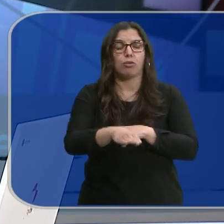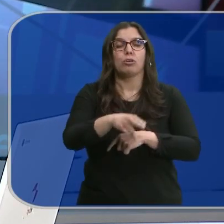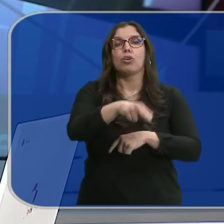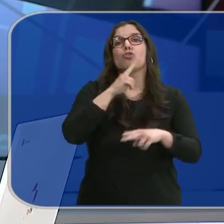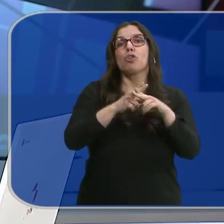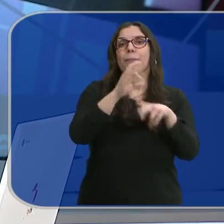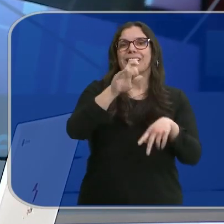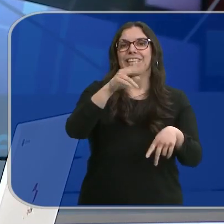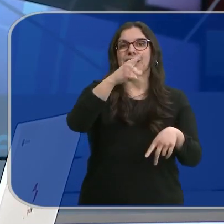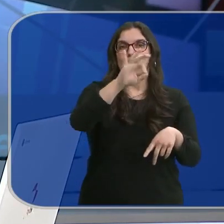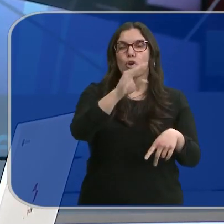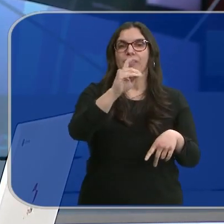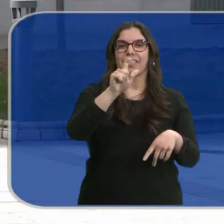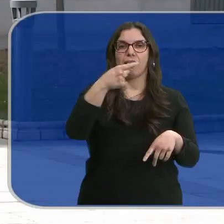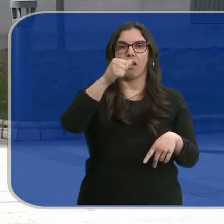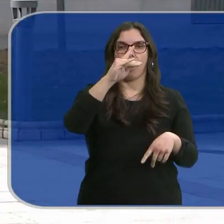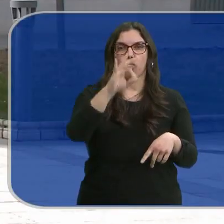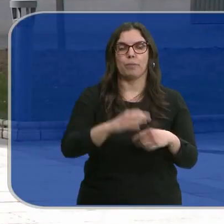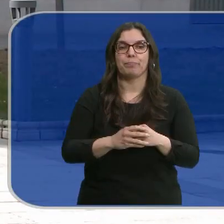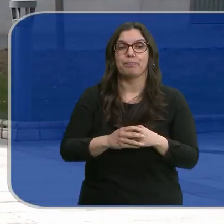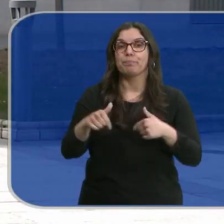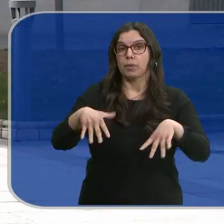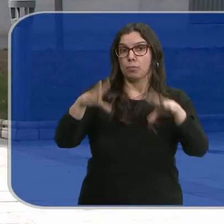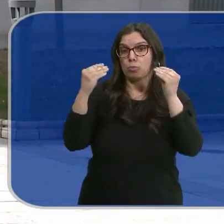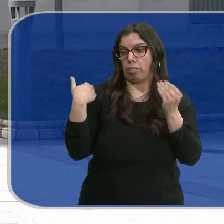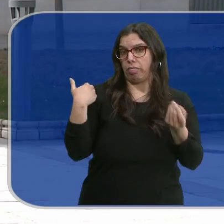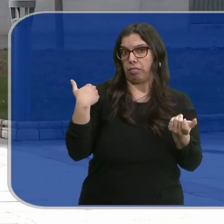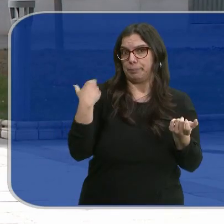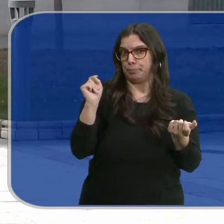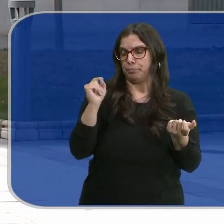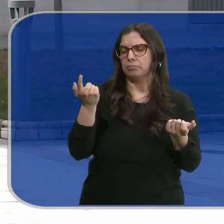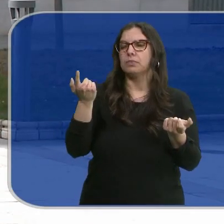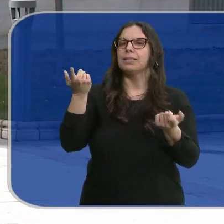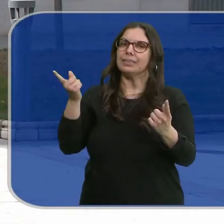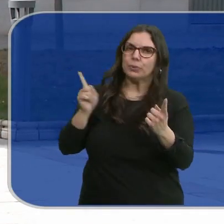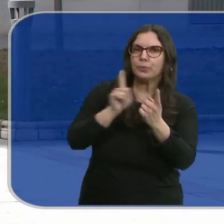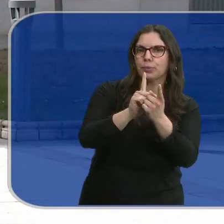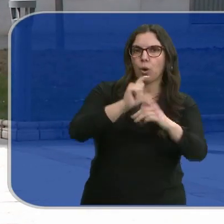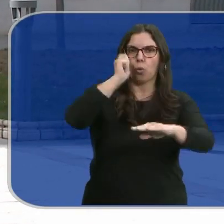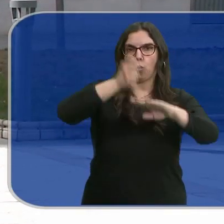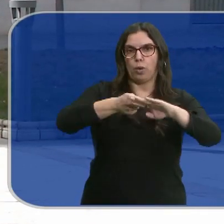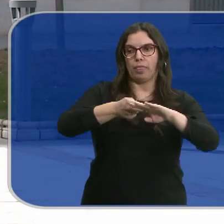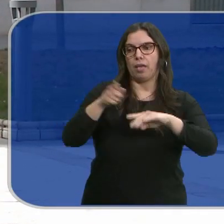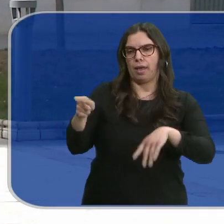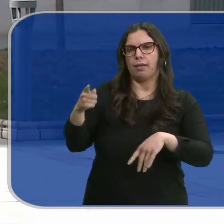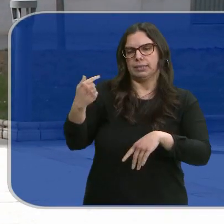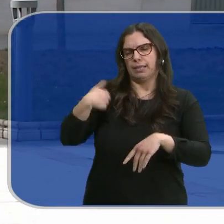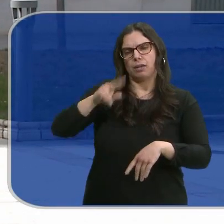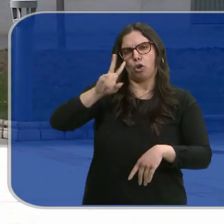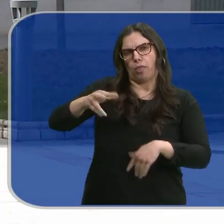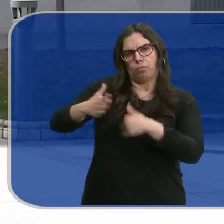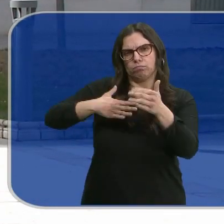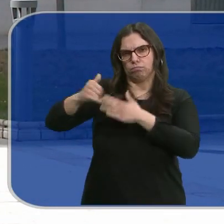Delgado. Luis Ángel Rozas. Y en Burgos, hace tan solo unos minutos, ha pasado a disposición judicial el que ya es el autor